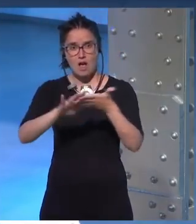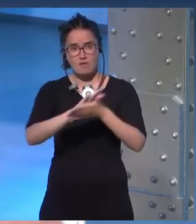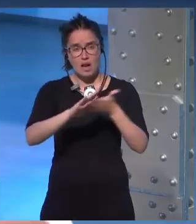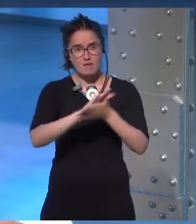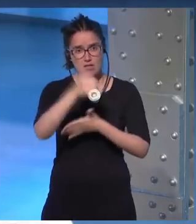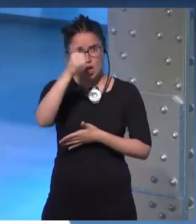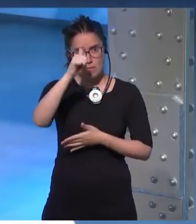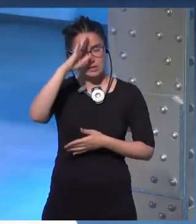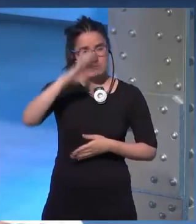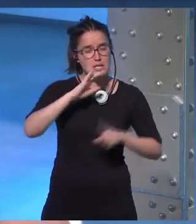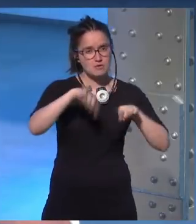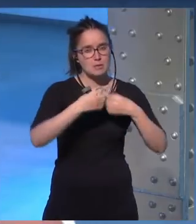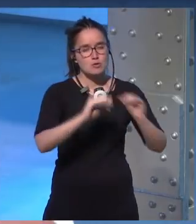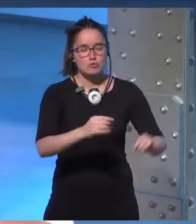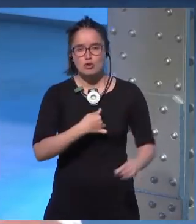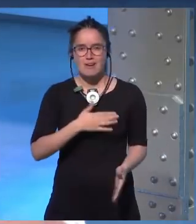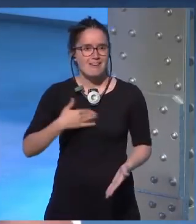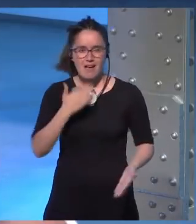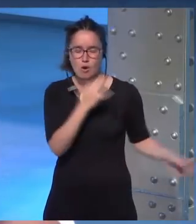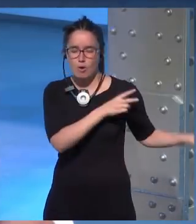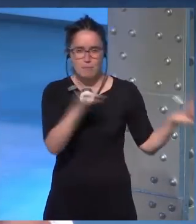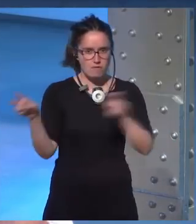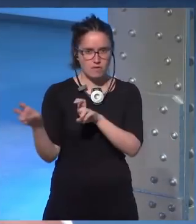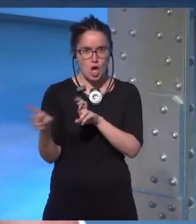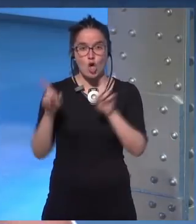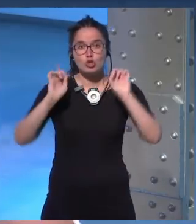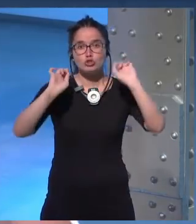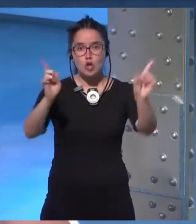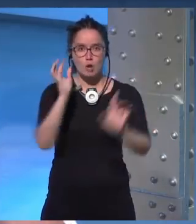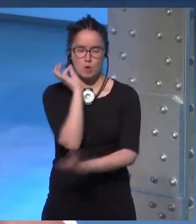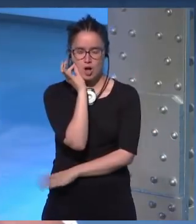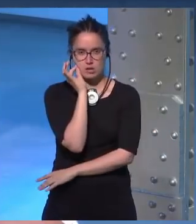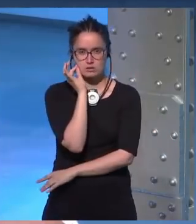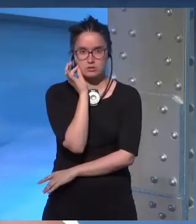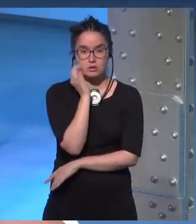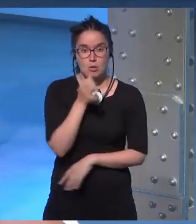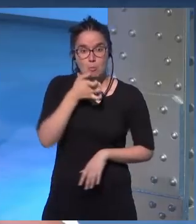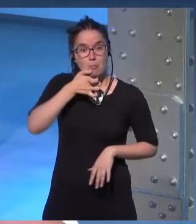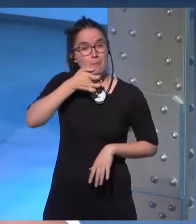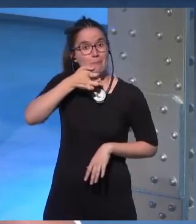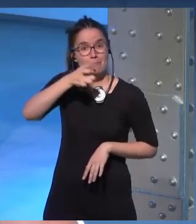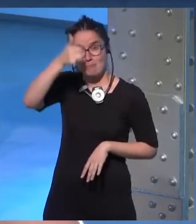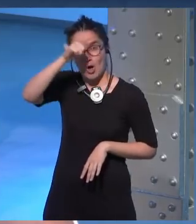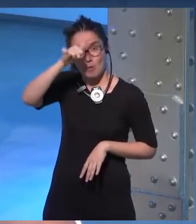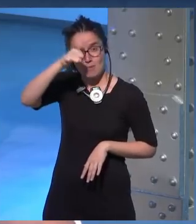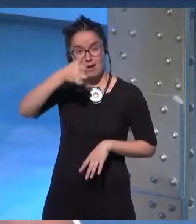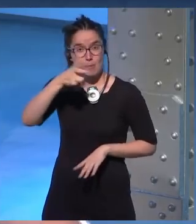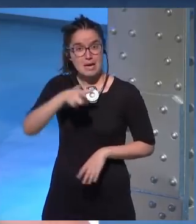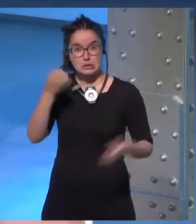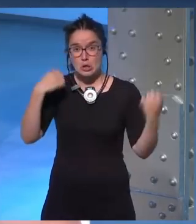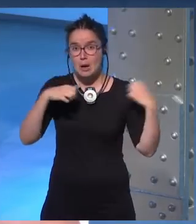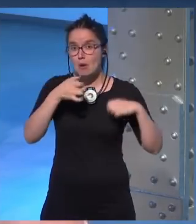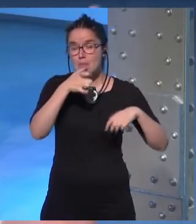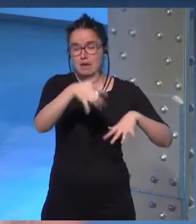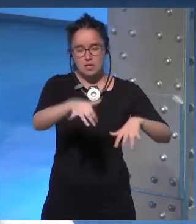familia yo no quería hacer eso quería hacer algo totalmente novedoso sólo mujeres ni una mención a personajes masculinos